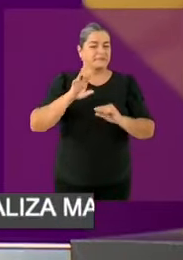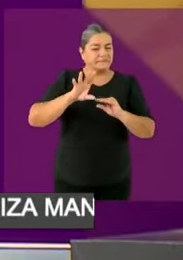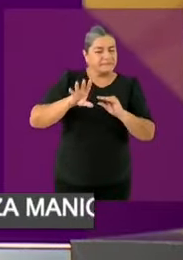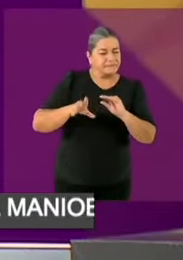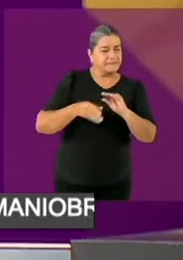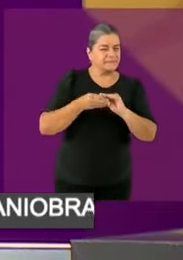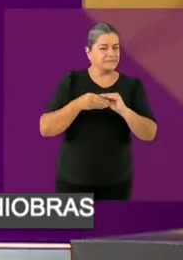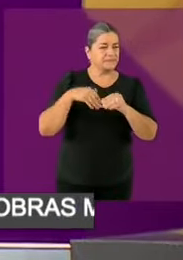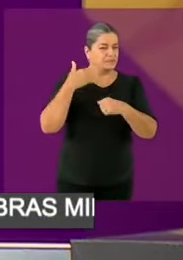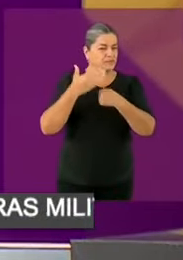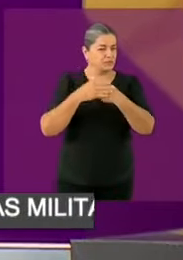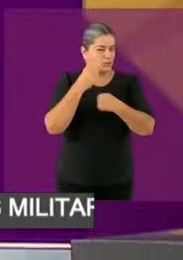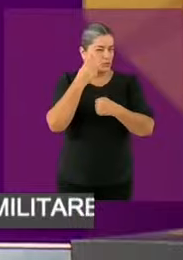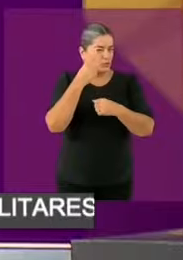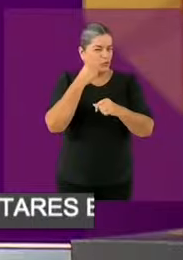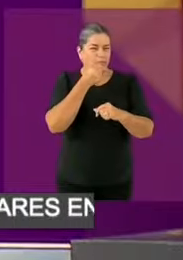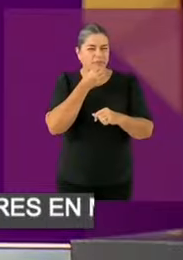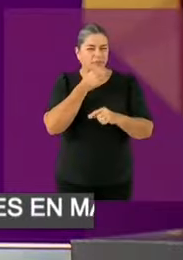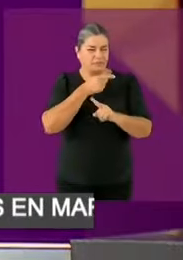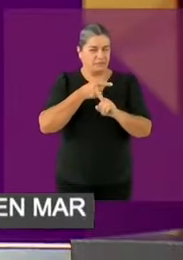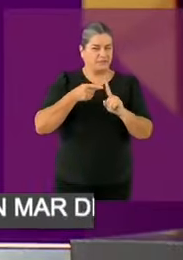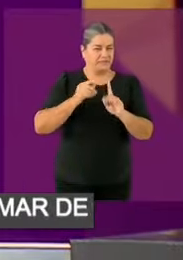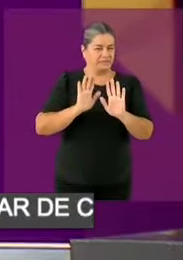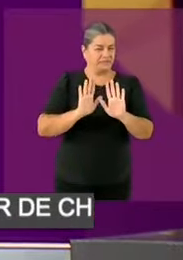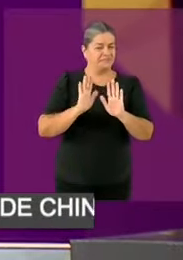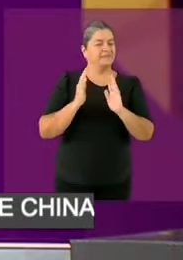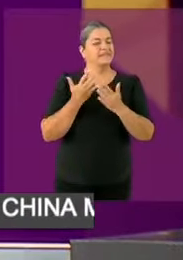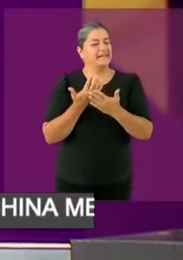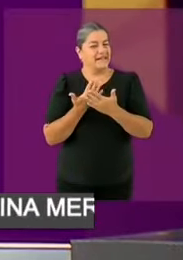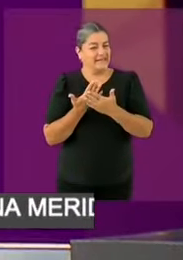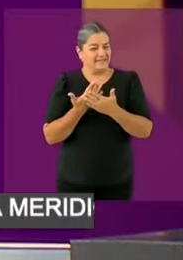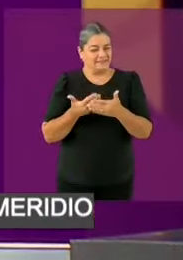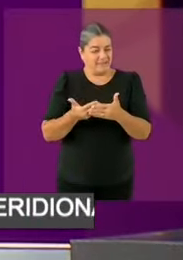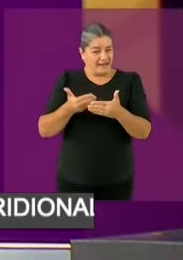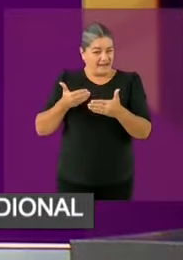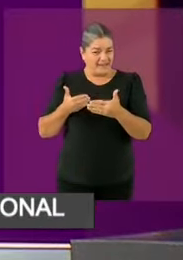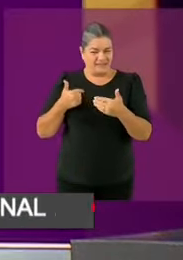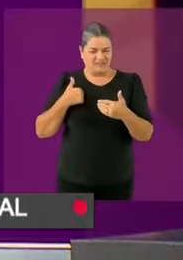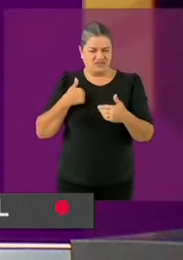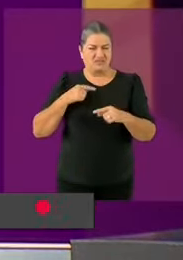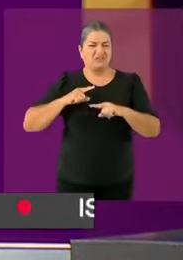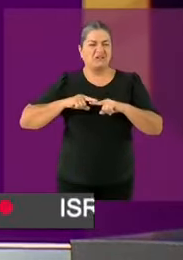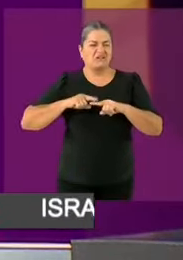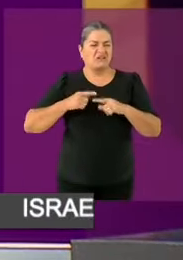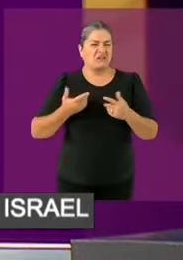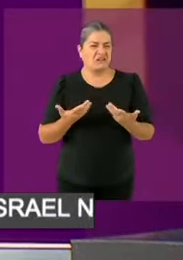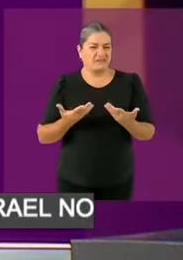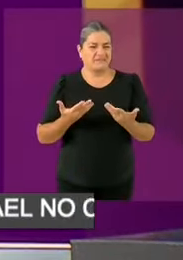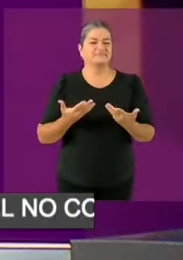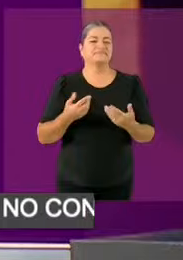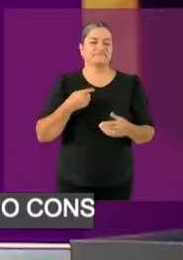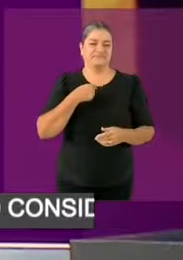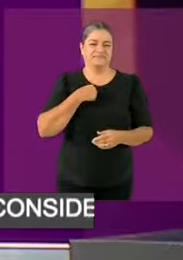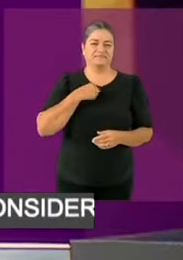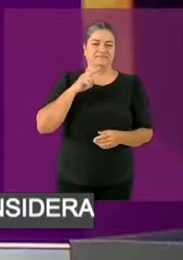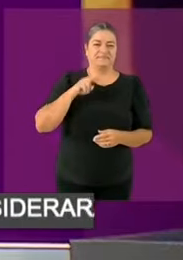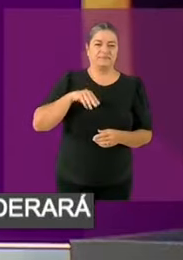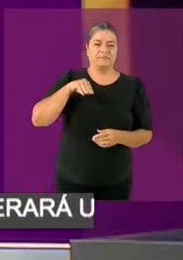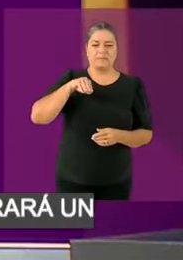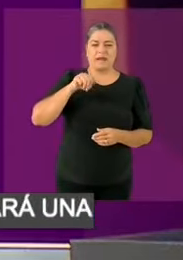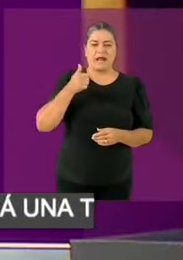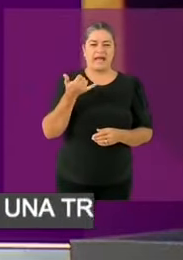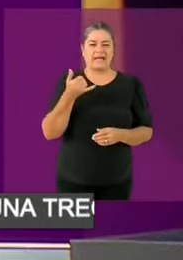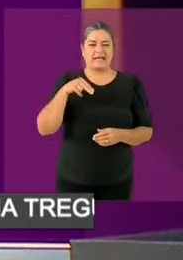Soy Jorge Álvarez Maynes, pero desde niño me dicen Maynes. Soy el papá de Constanza de Luciano, de cinco años y de siete meses,